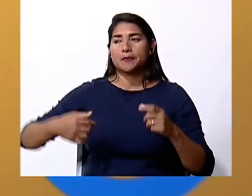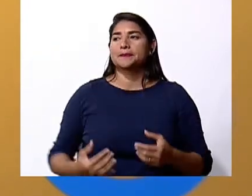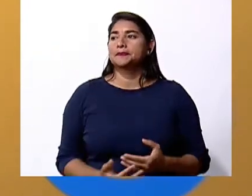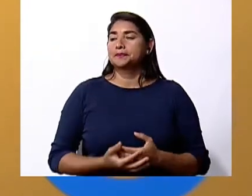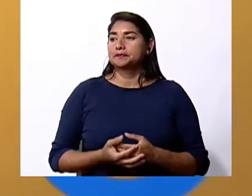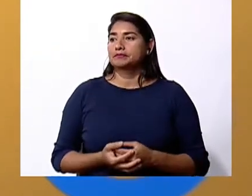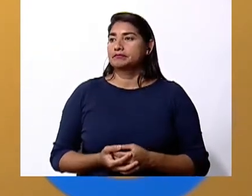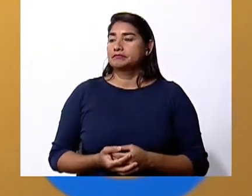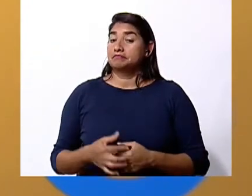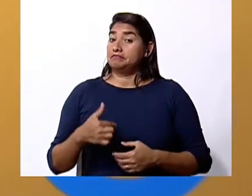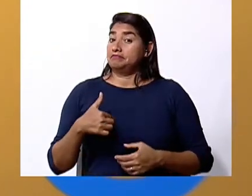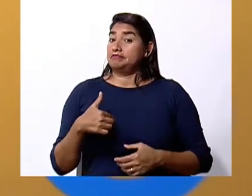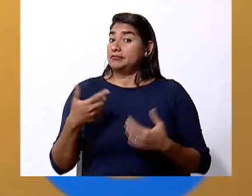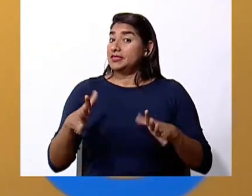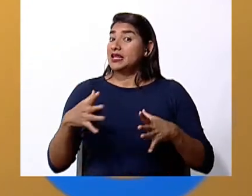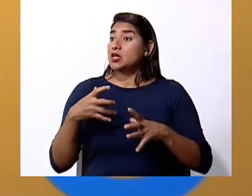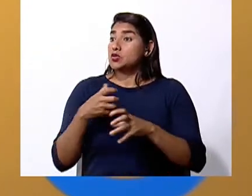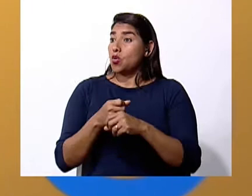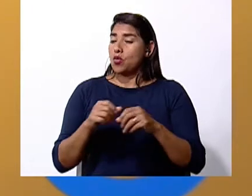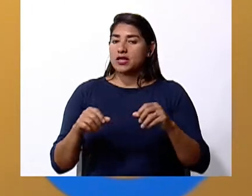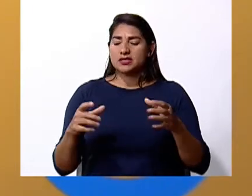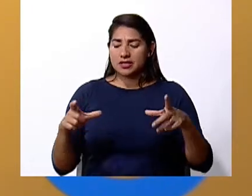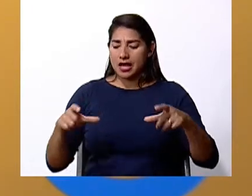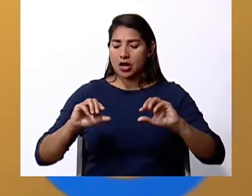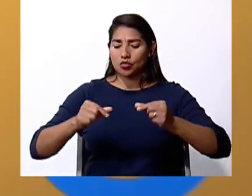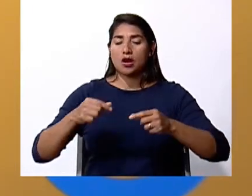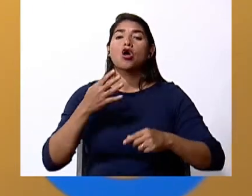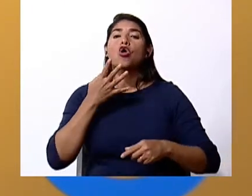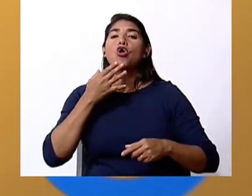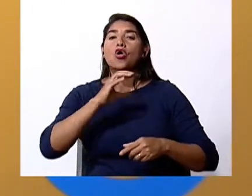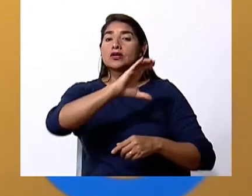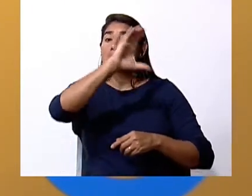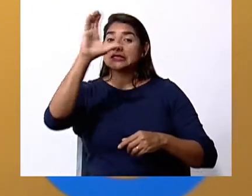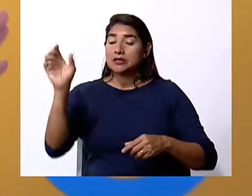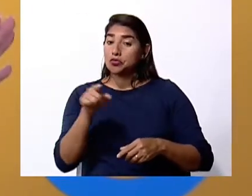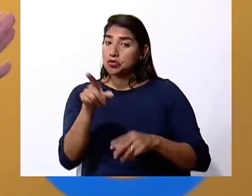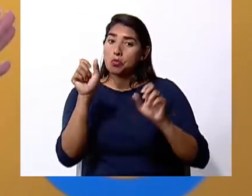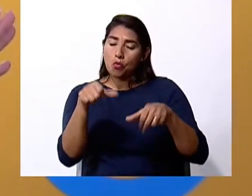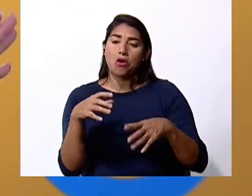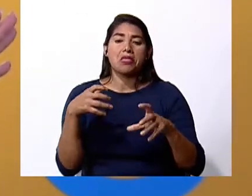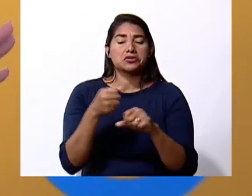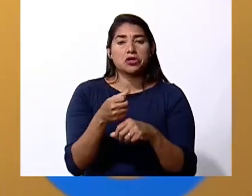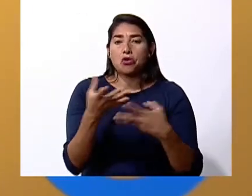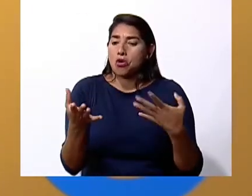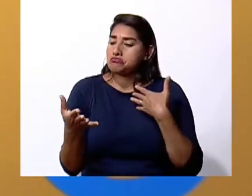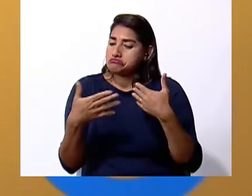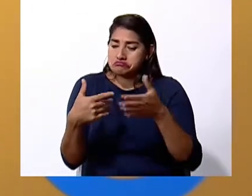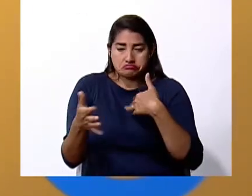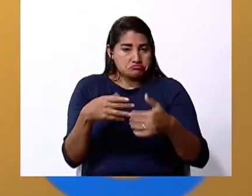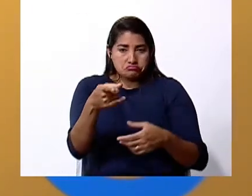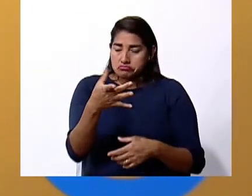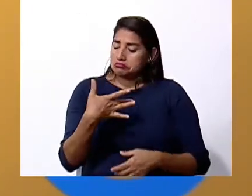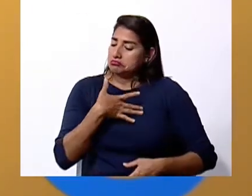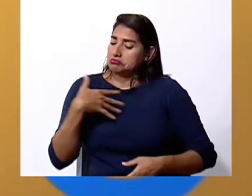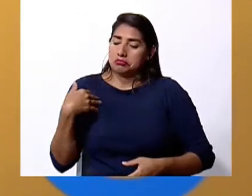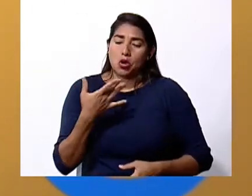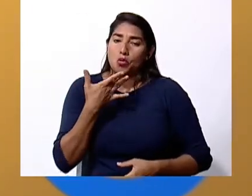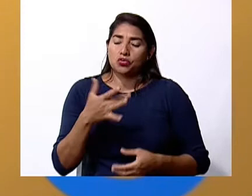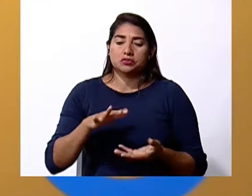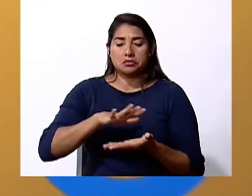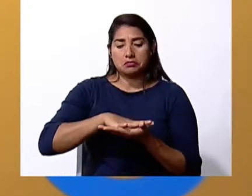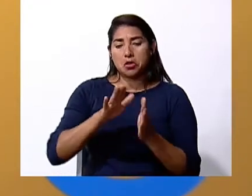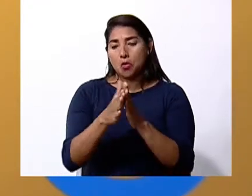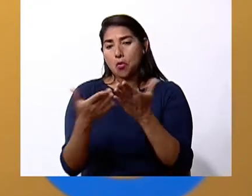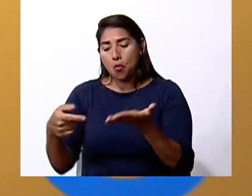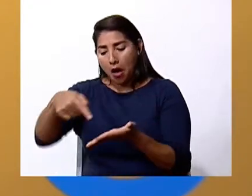Yo lo dibujé en una cartulina celeste, pero vos lo puedes hacer como quieras, ¿verdad? El color, si o una hoja de